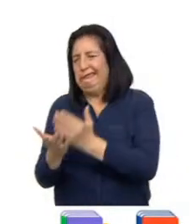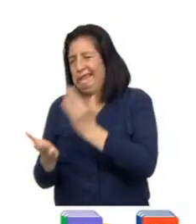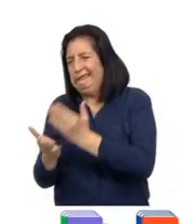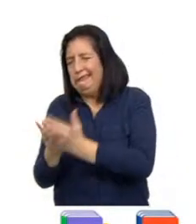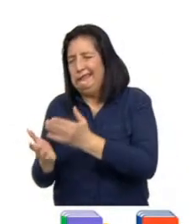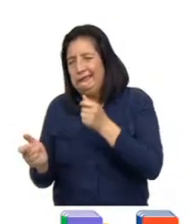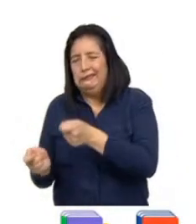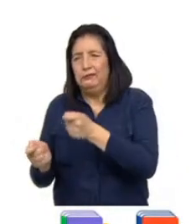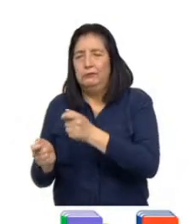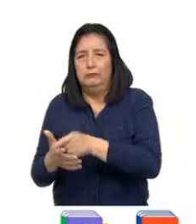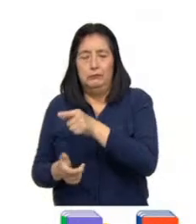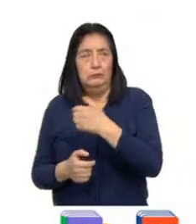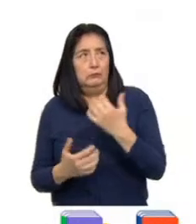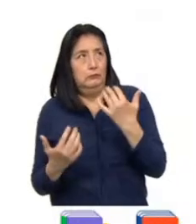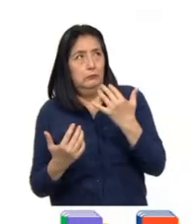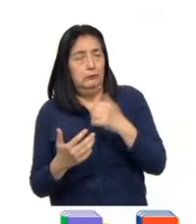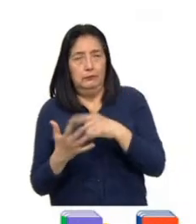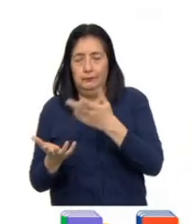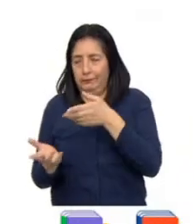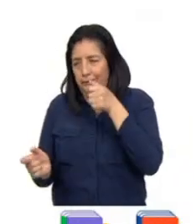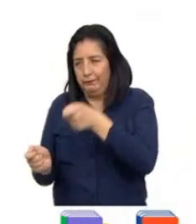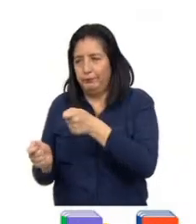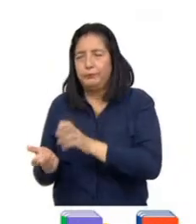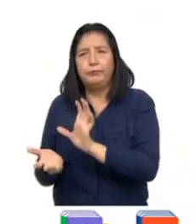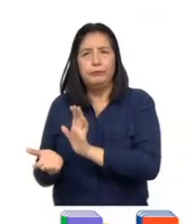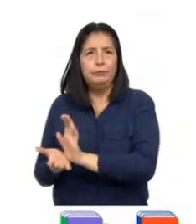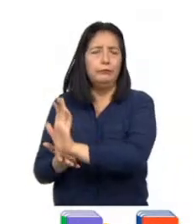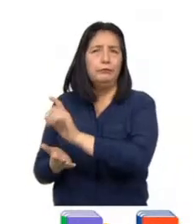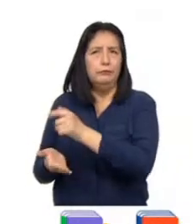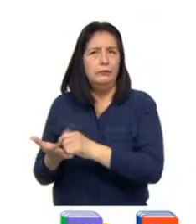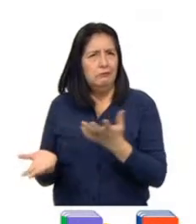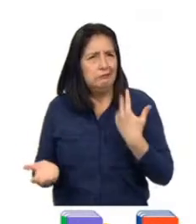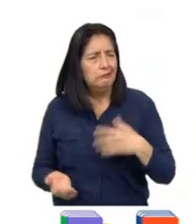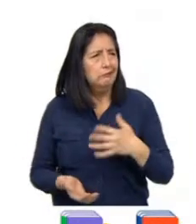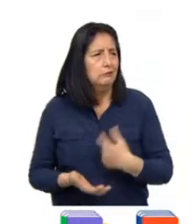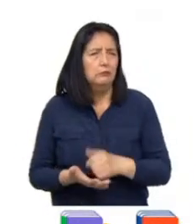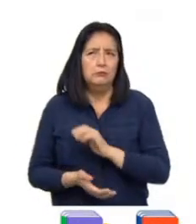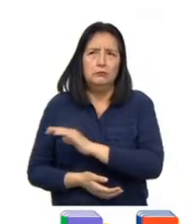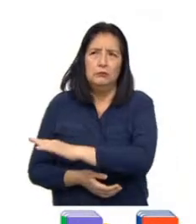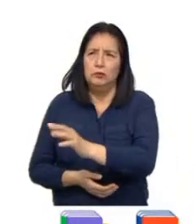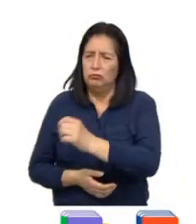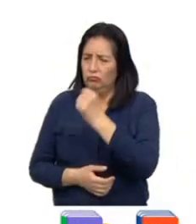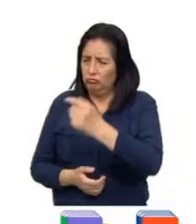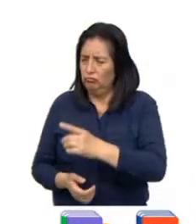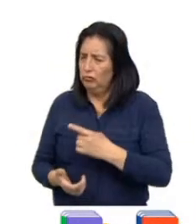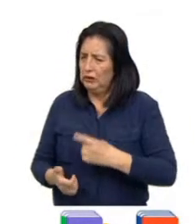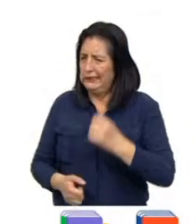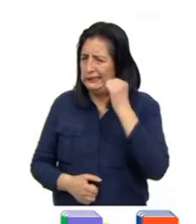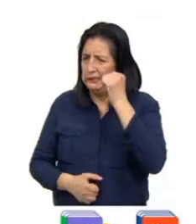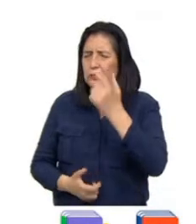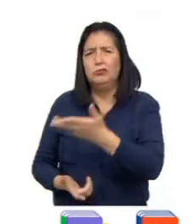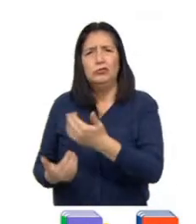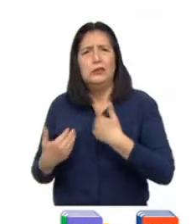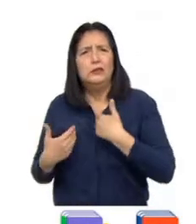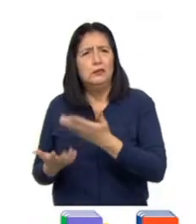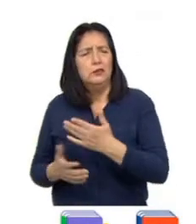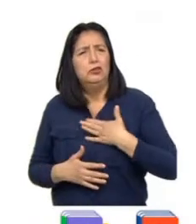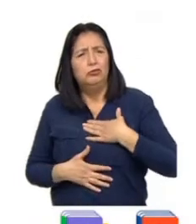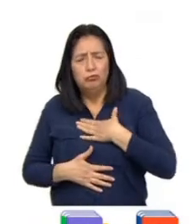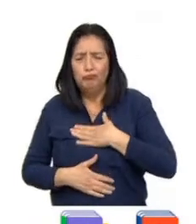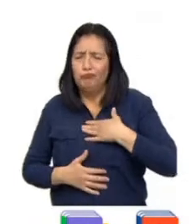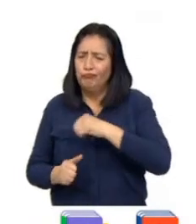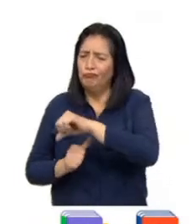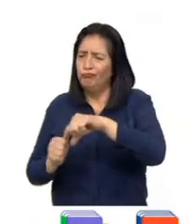de intimidarlo o excluirlo, atentando así contra su dignidad y derecho a gozar de un entorno escolar